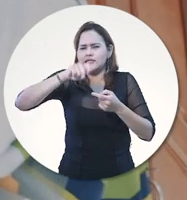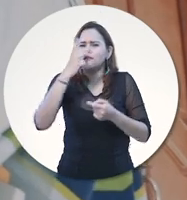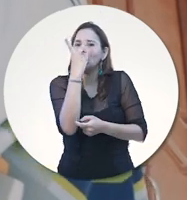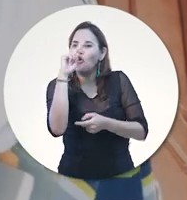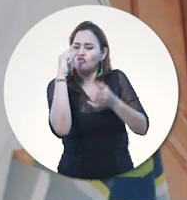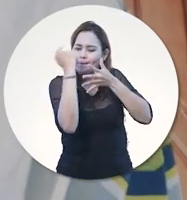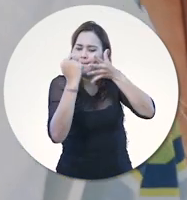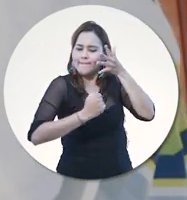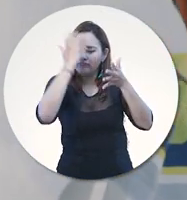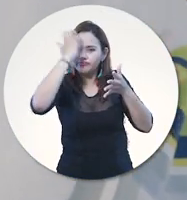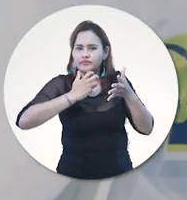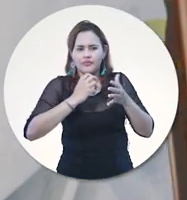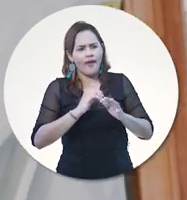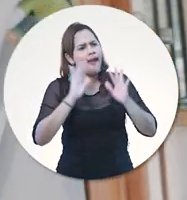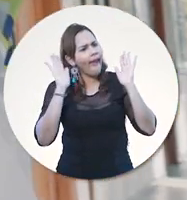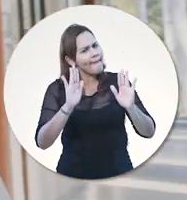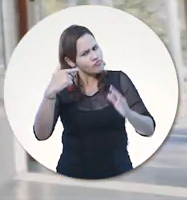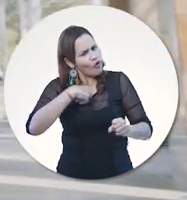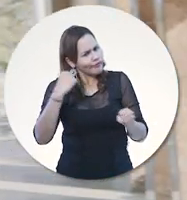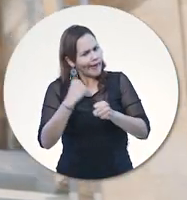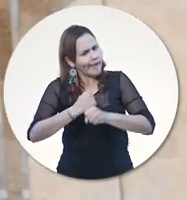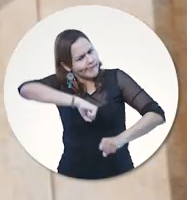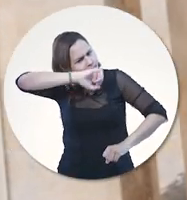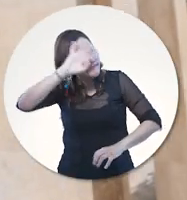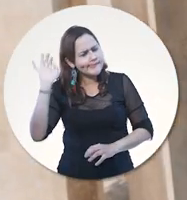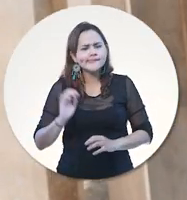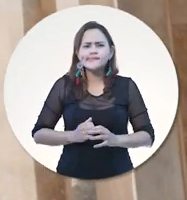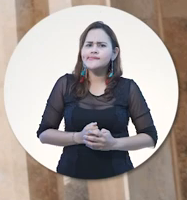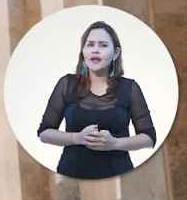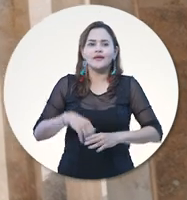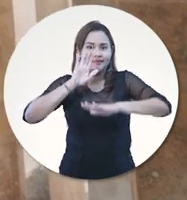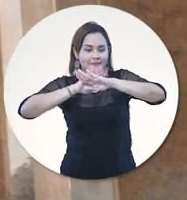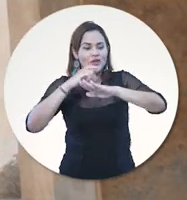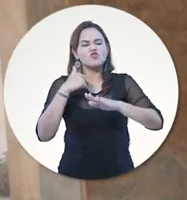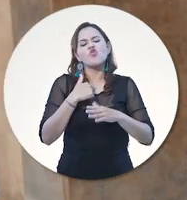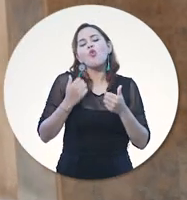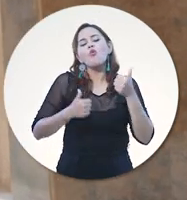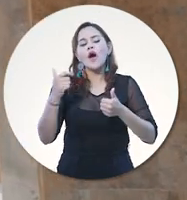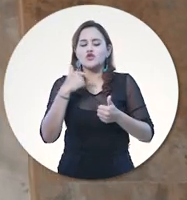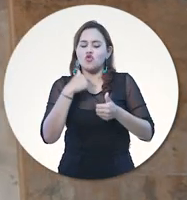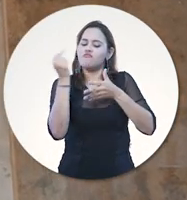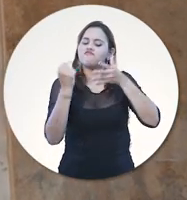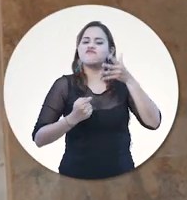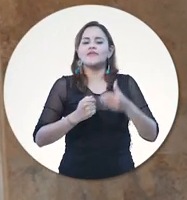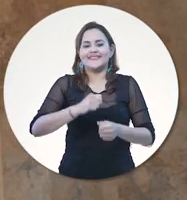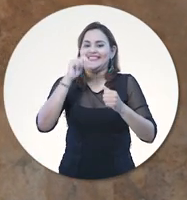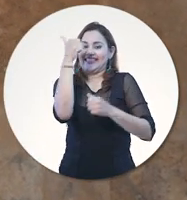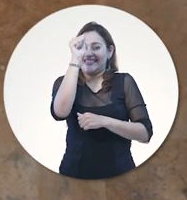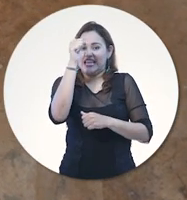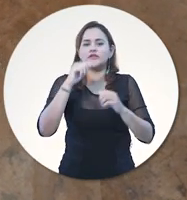para ello hay 12 factores que le califican. Espérate, espérate. Ese es mi trabajo. Yo represento el factor 10.